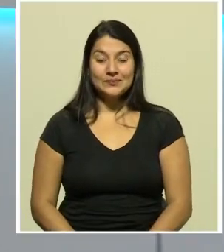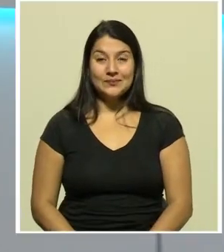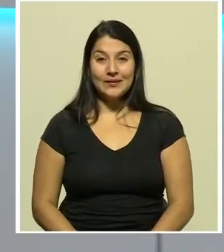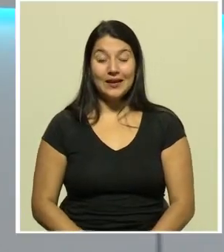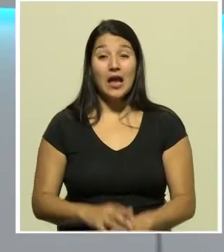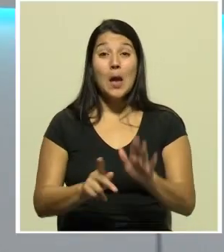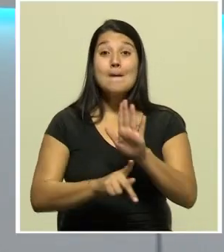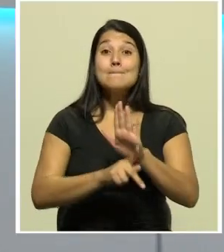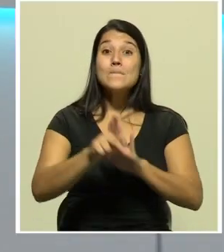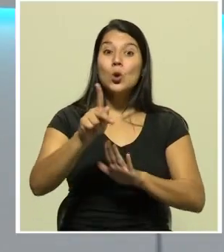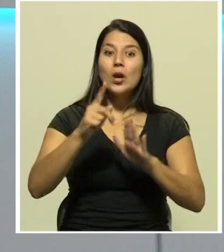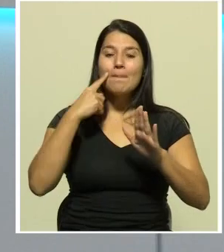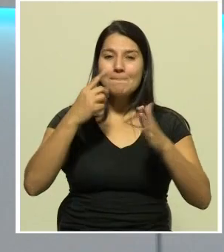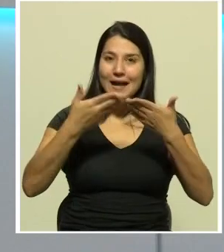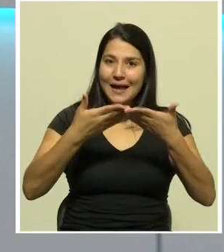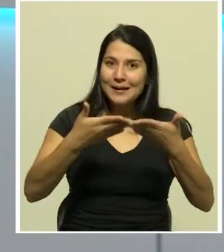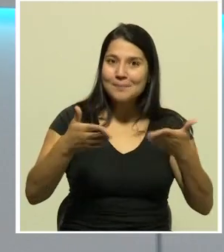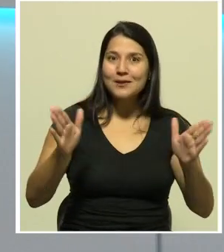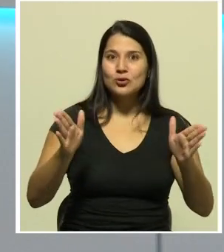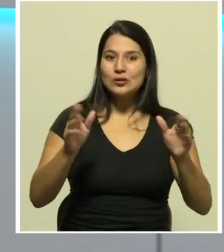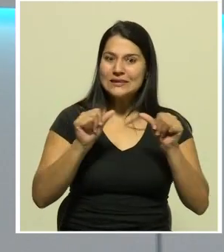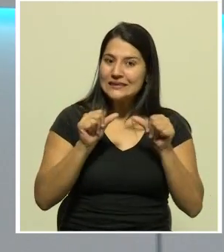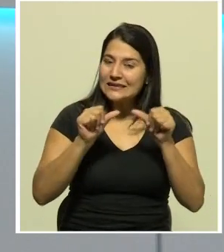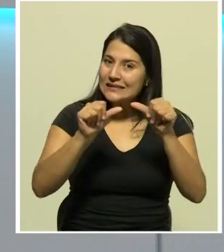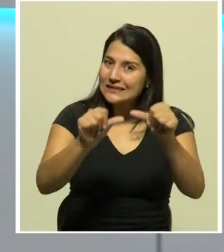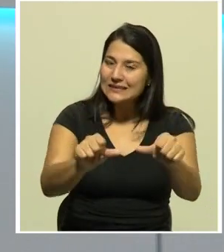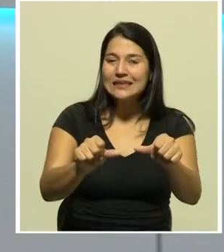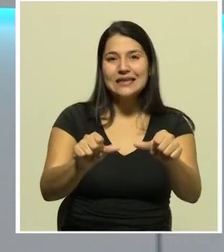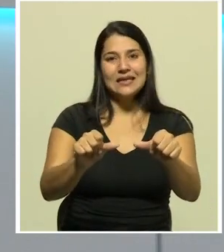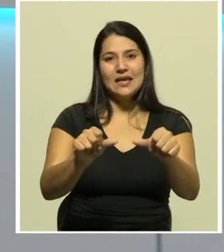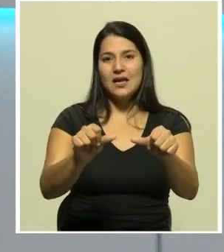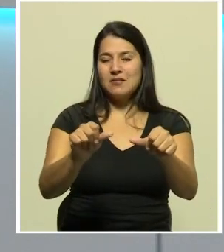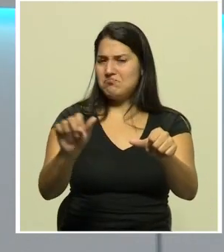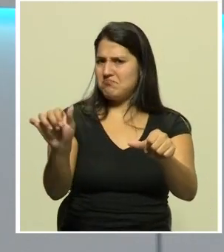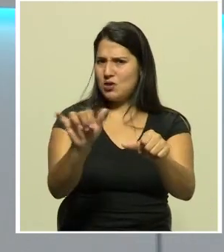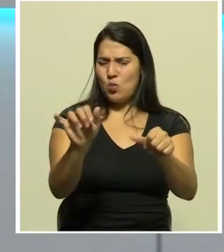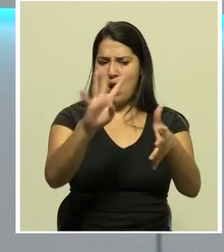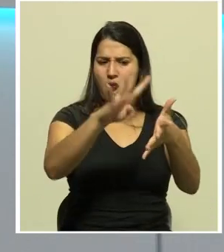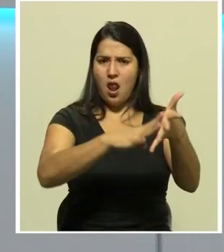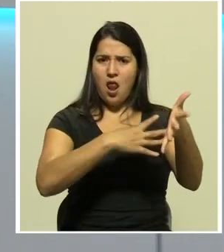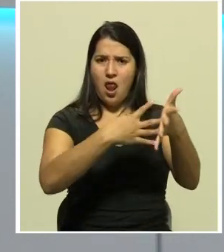Programa de apertura se mantiene tal y como está establecido.